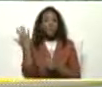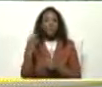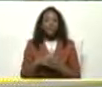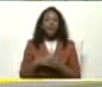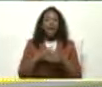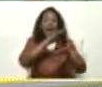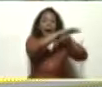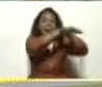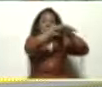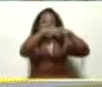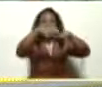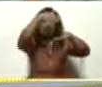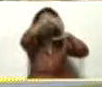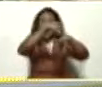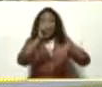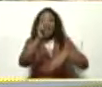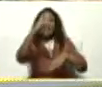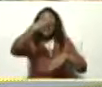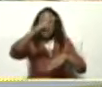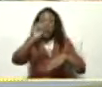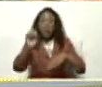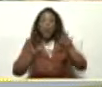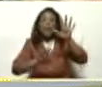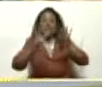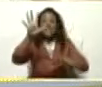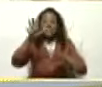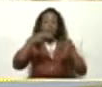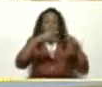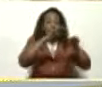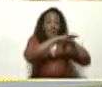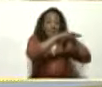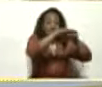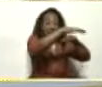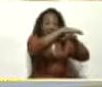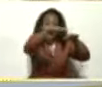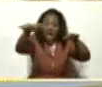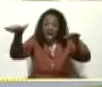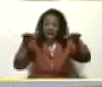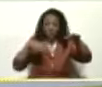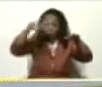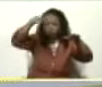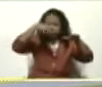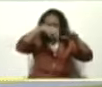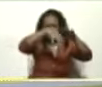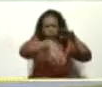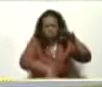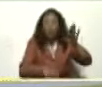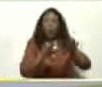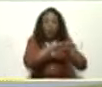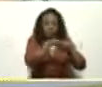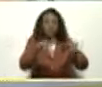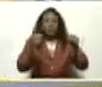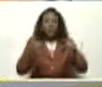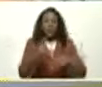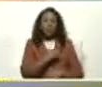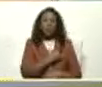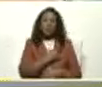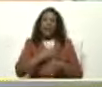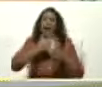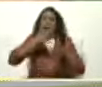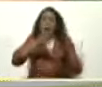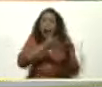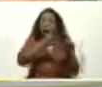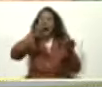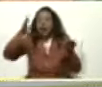En impermeabilización Hemos hecho Más de 15 mil metros cuadrados Pero falta mucho Por lo que dije antes Es una universidad Muy grande